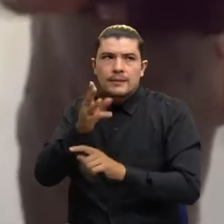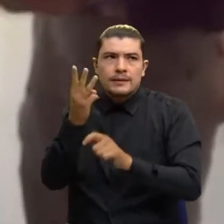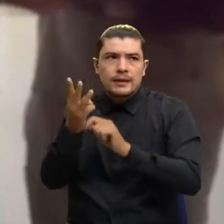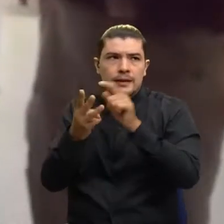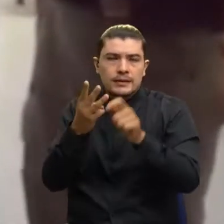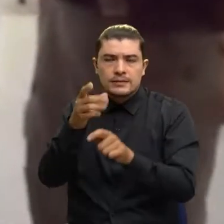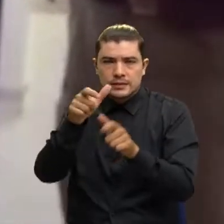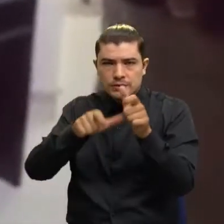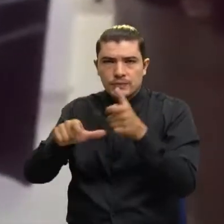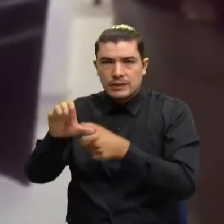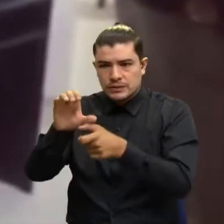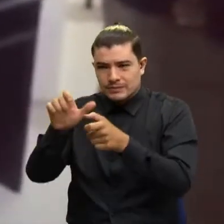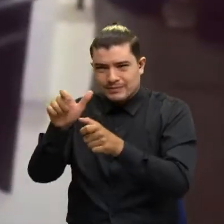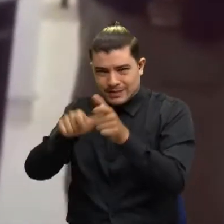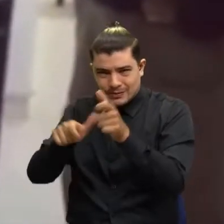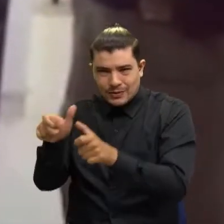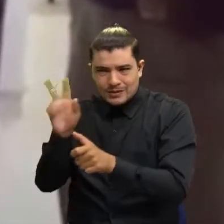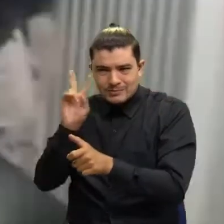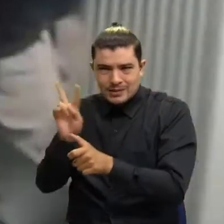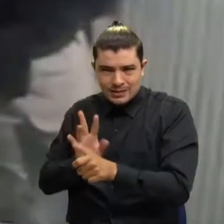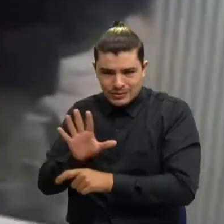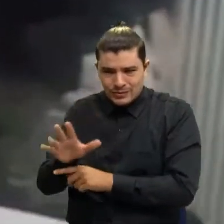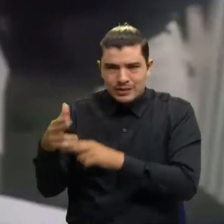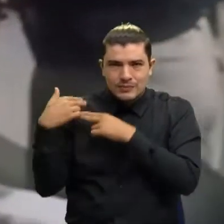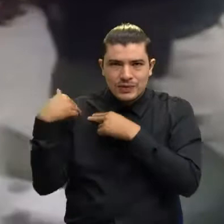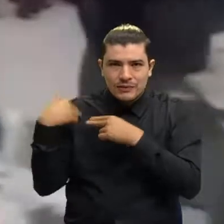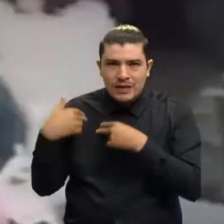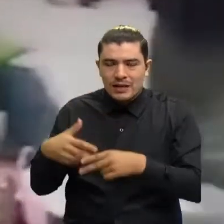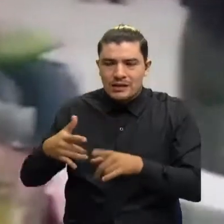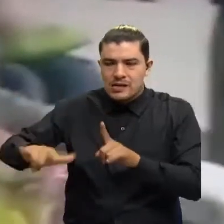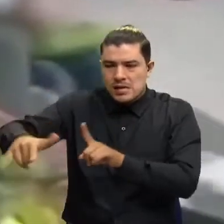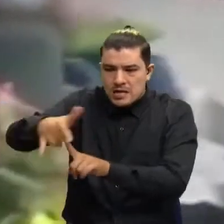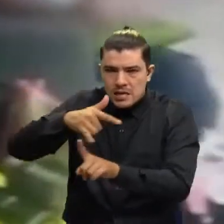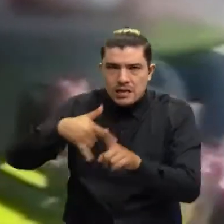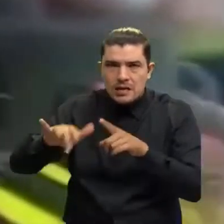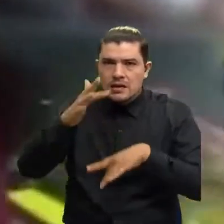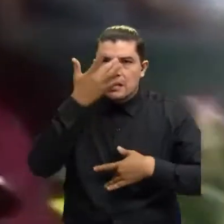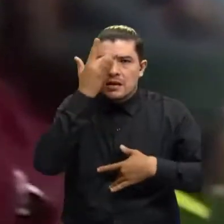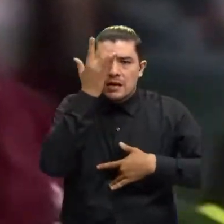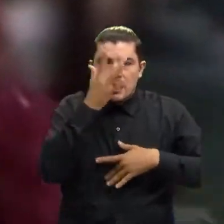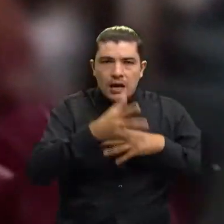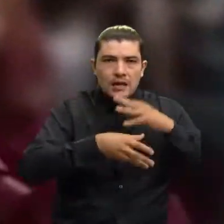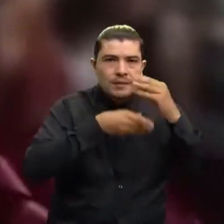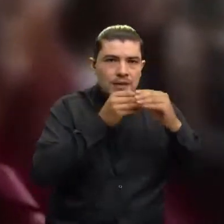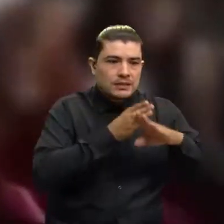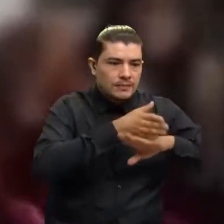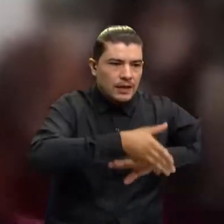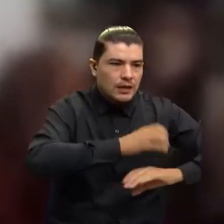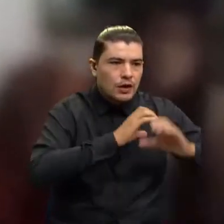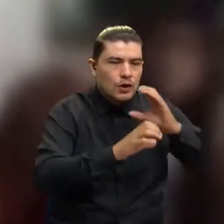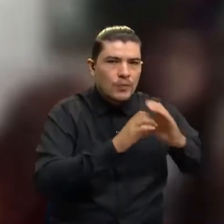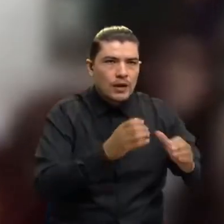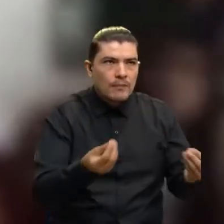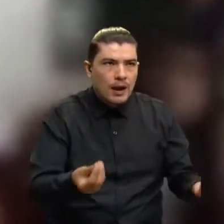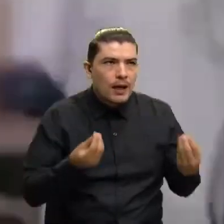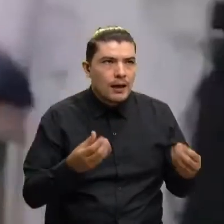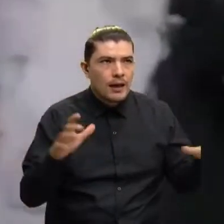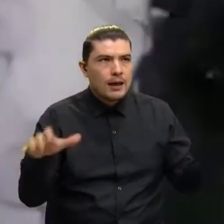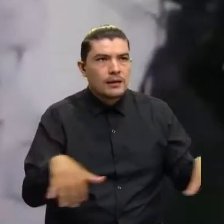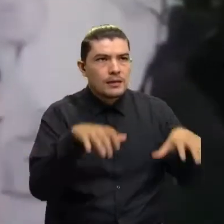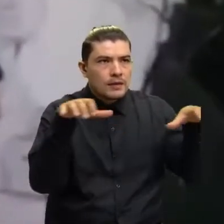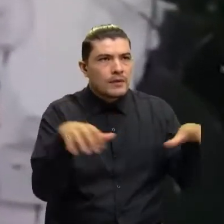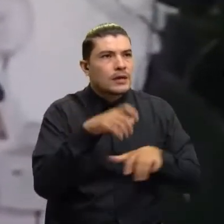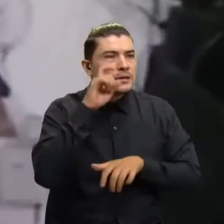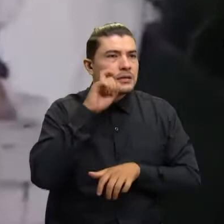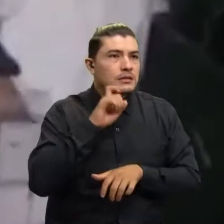extranjera por los delitos de proxenetismo, pornografía y facilitación de medios de comunicación para ofrecer actividades sexuales con